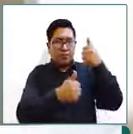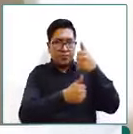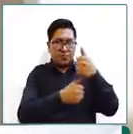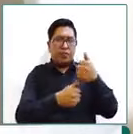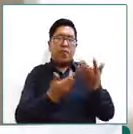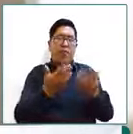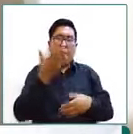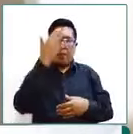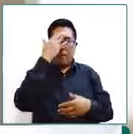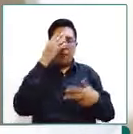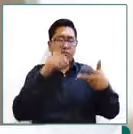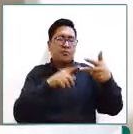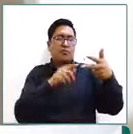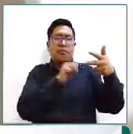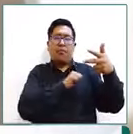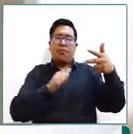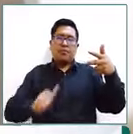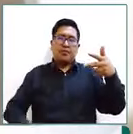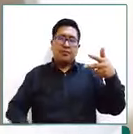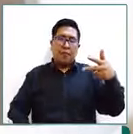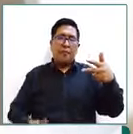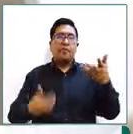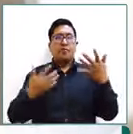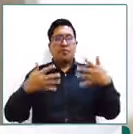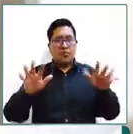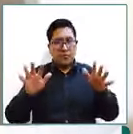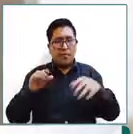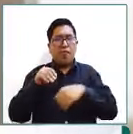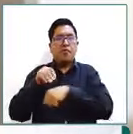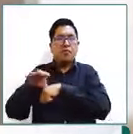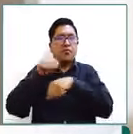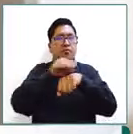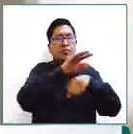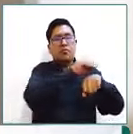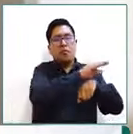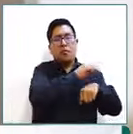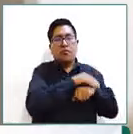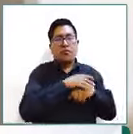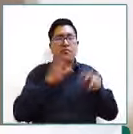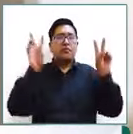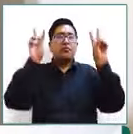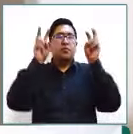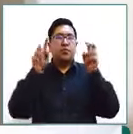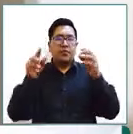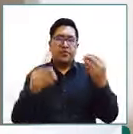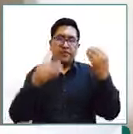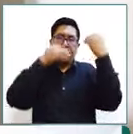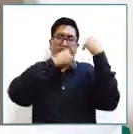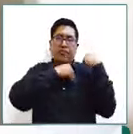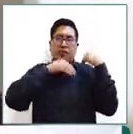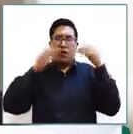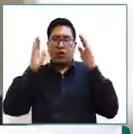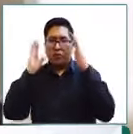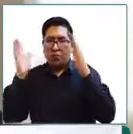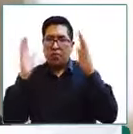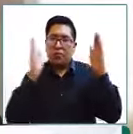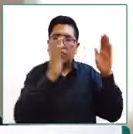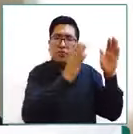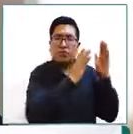gobiernos municipales y otras instancias que tienen que ver con el sistema de protección